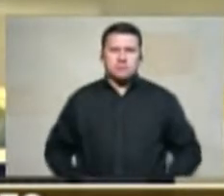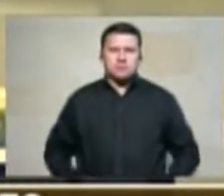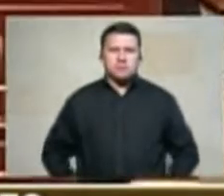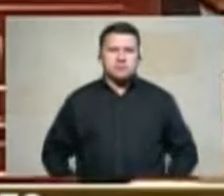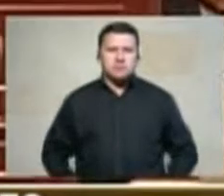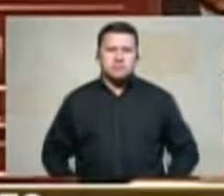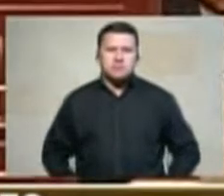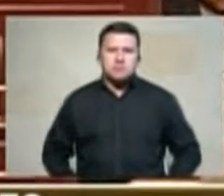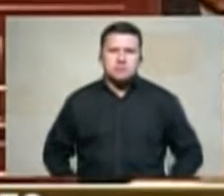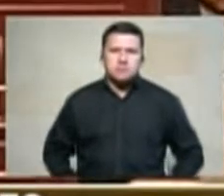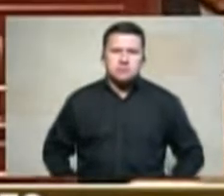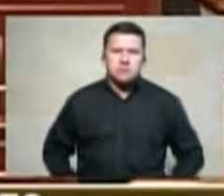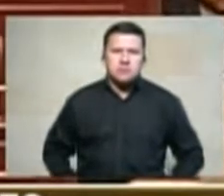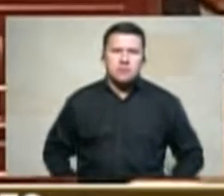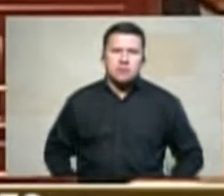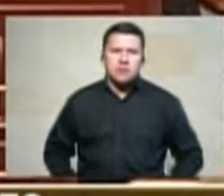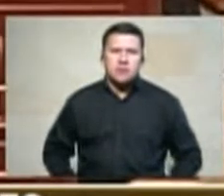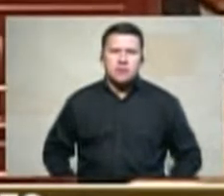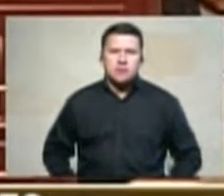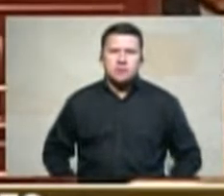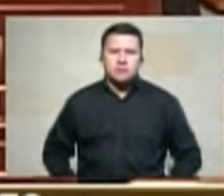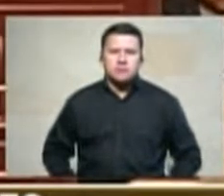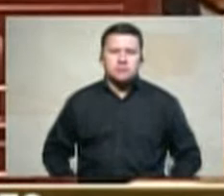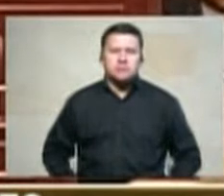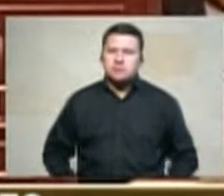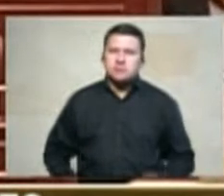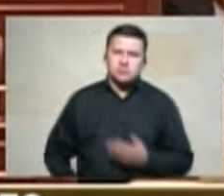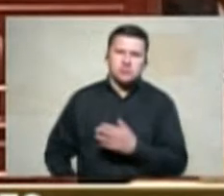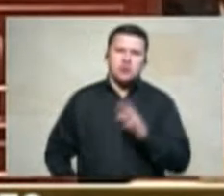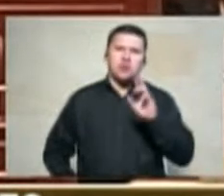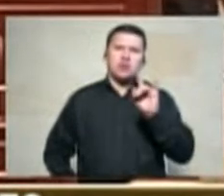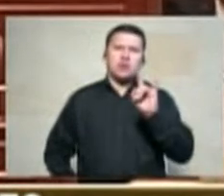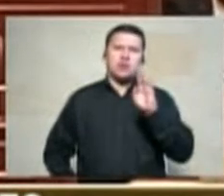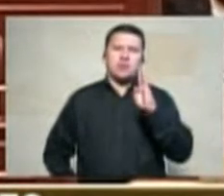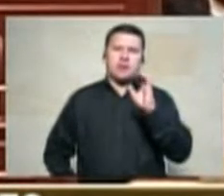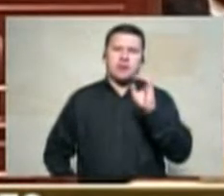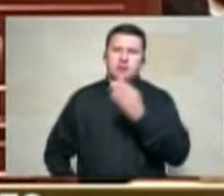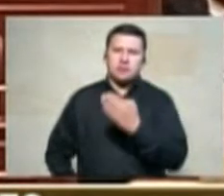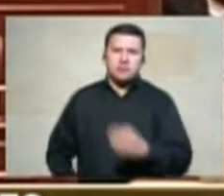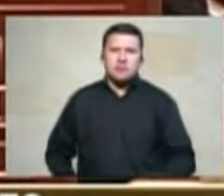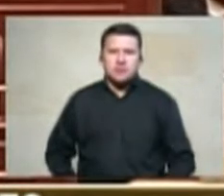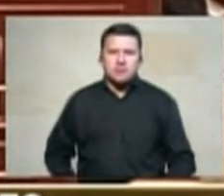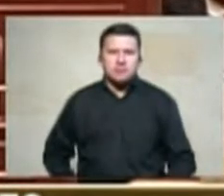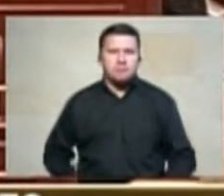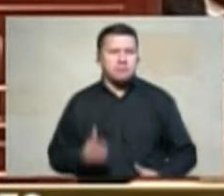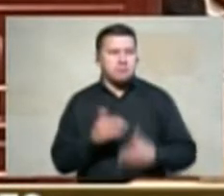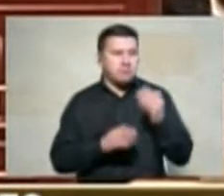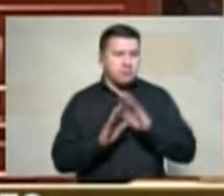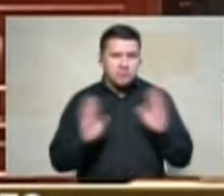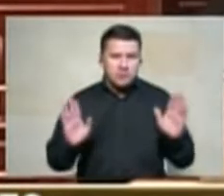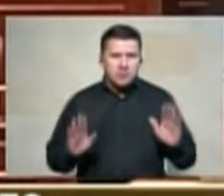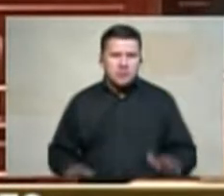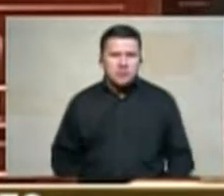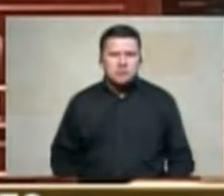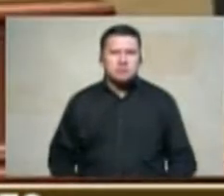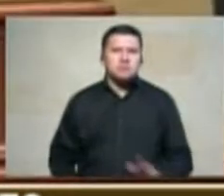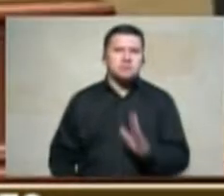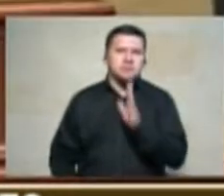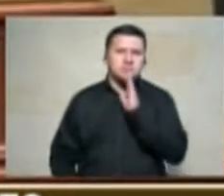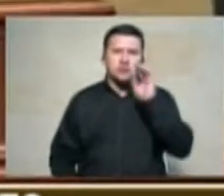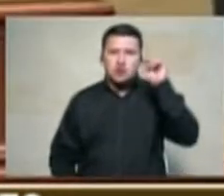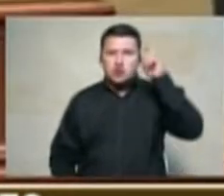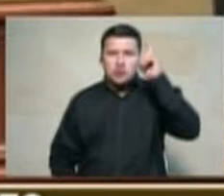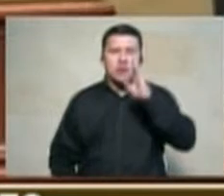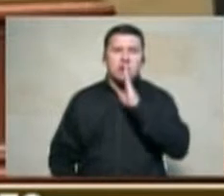a usted representante Rubén vamos entonces a dar inicio a las intervenciones del gobierno nos